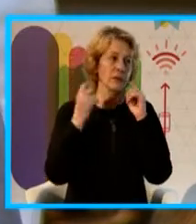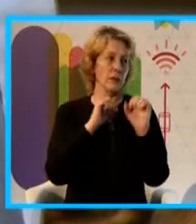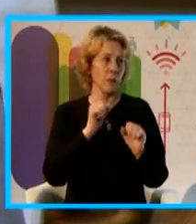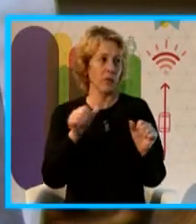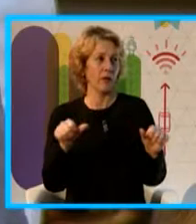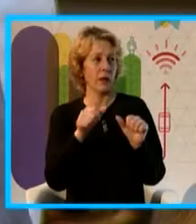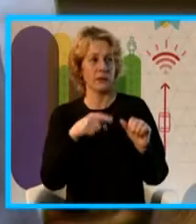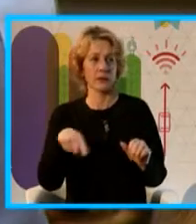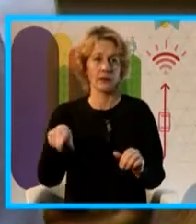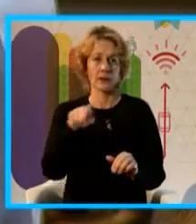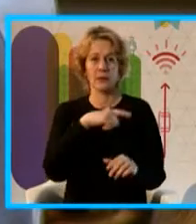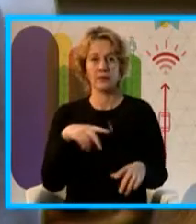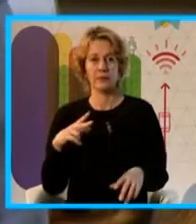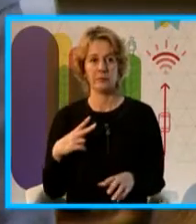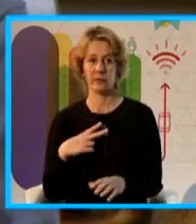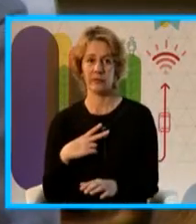desde lo privado.